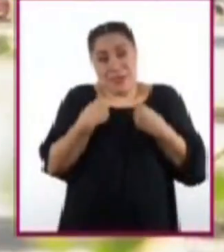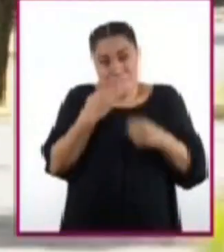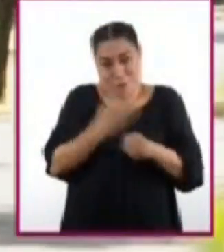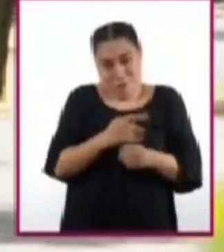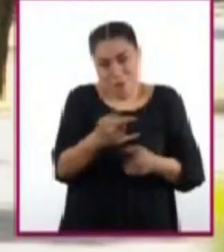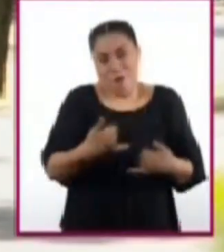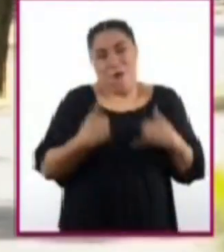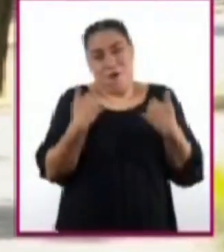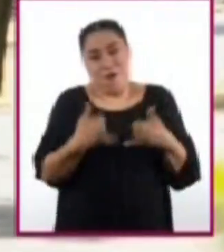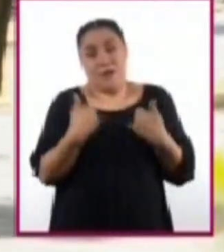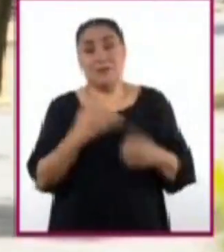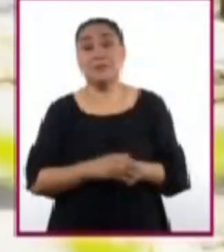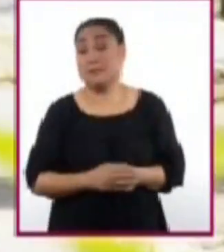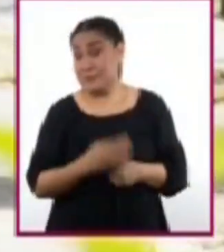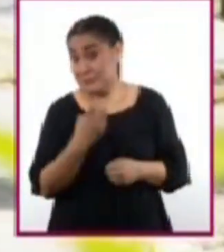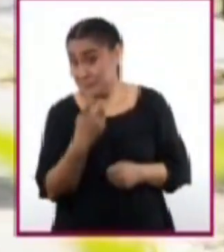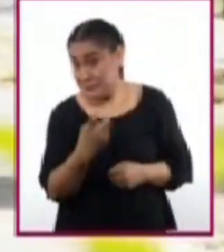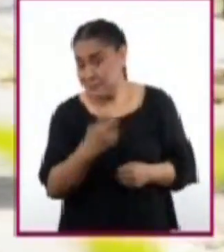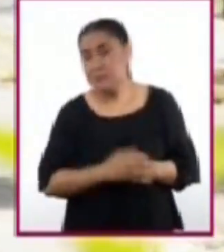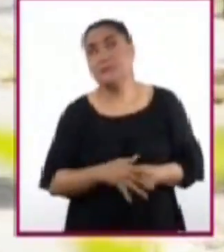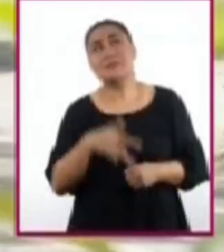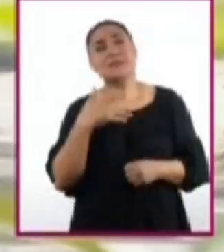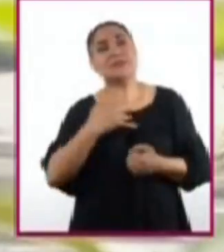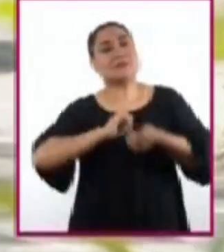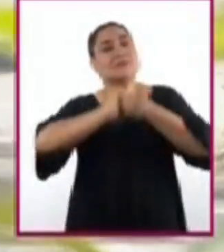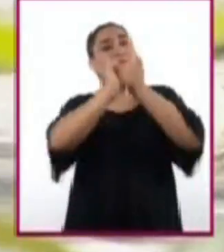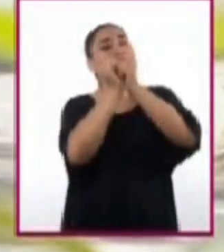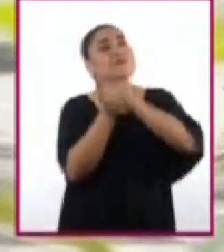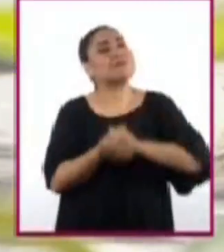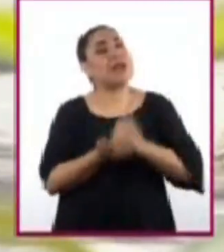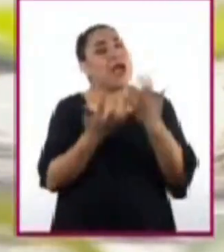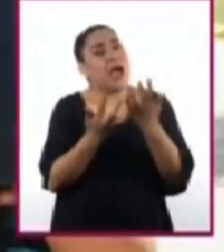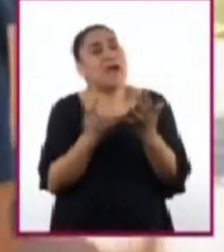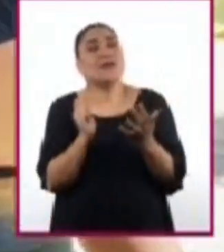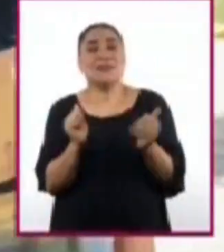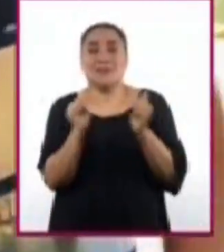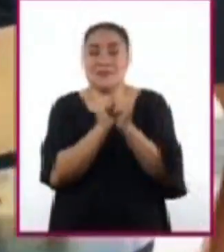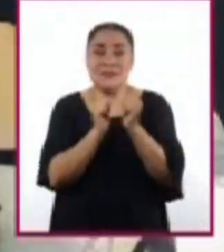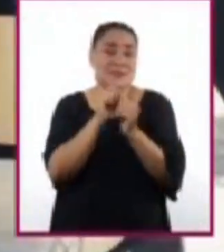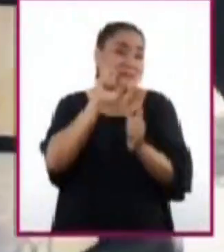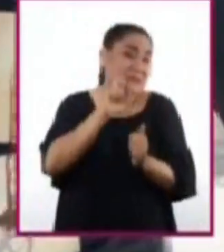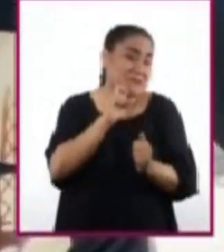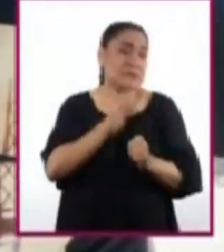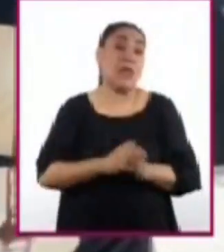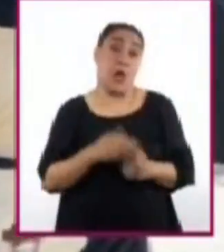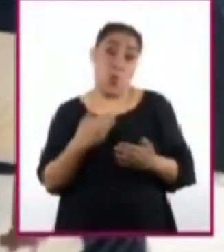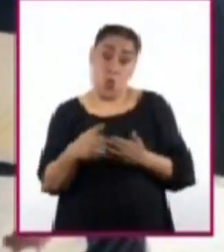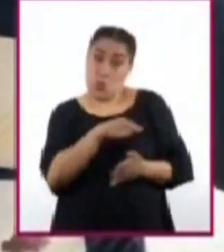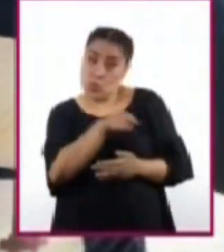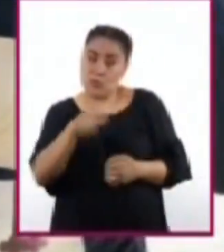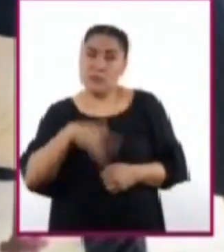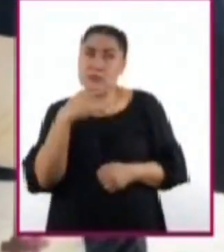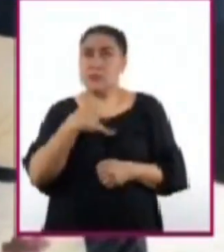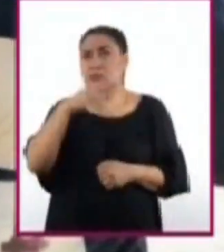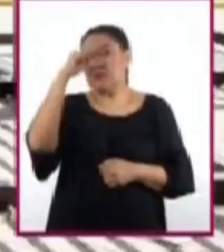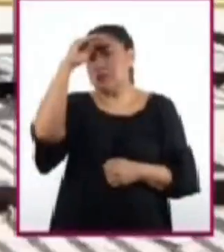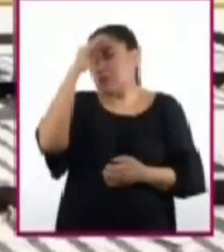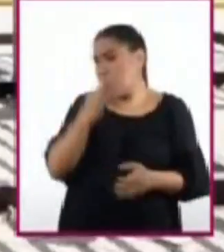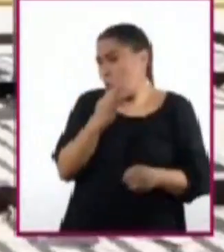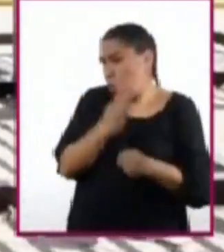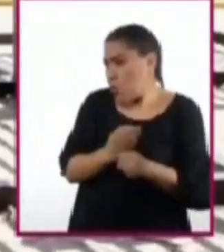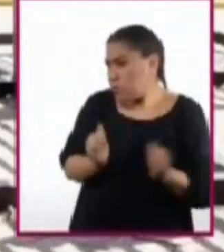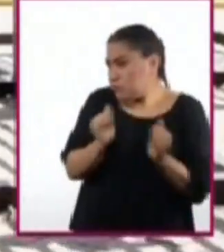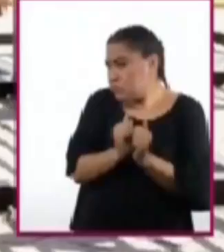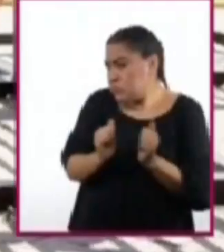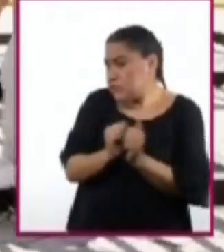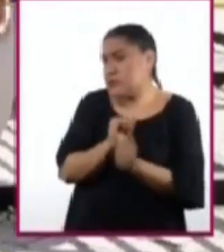encuentras. Y con ello, también el deseo sexual y las relaciones sexuales. La reflexión que hagas sobre tener relaciones sexuales